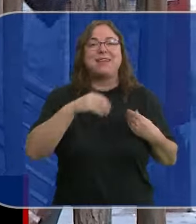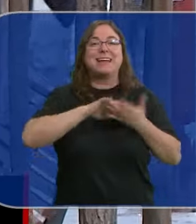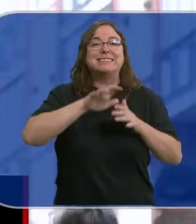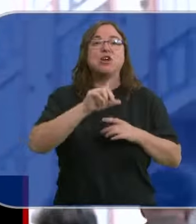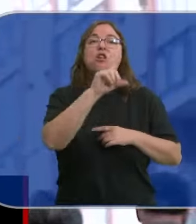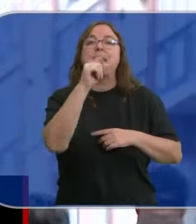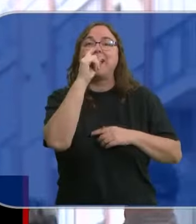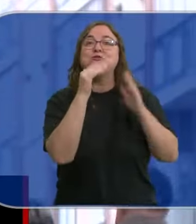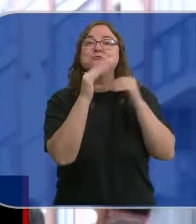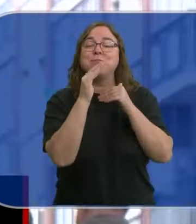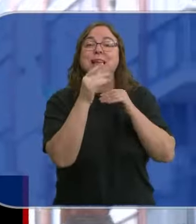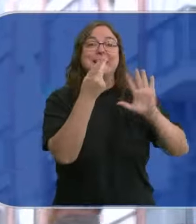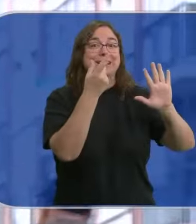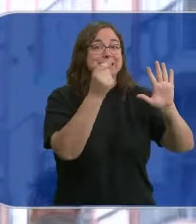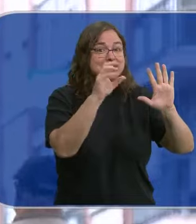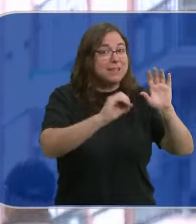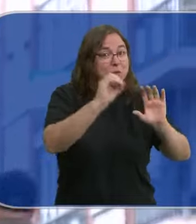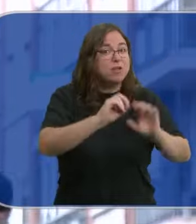El 70% son mujeres.